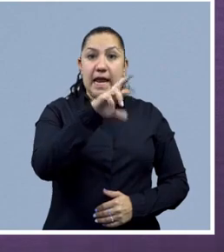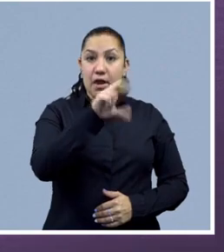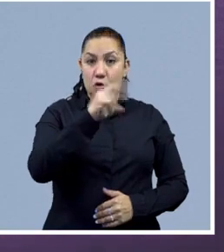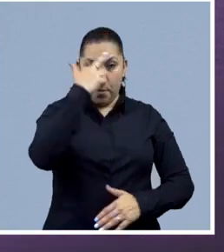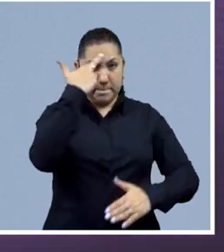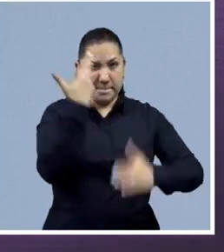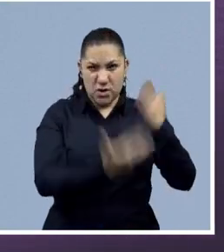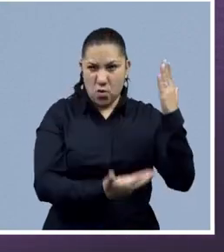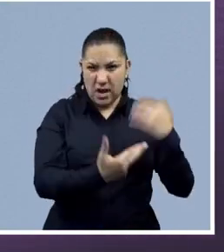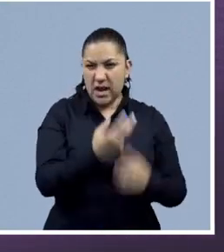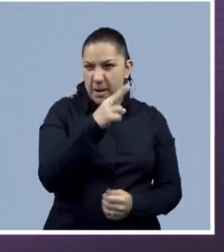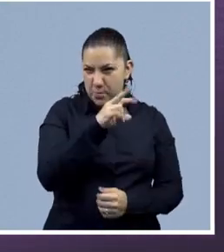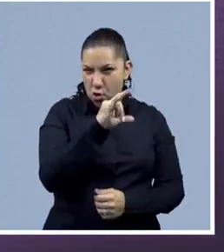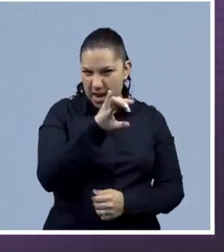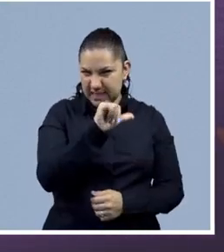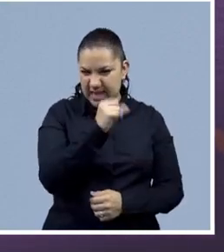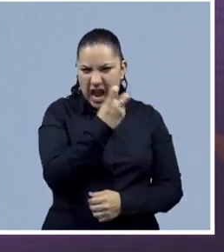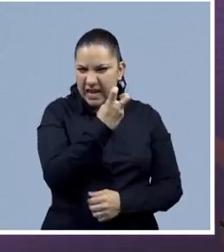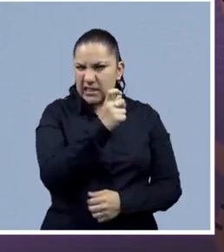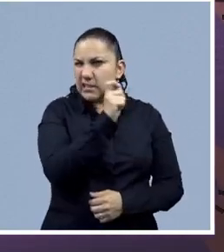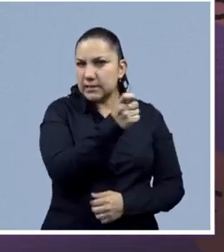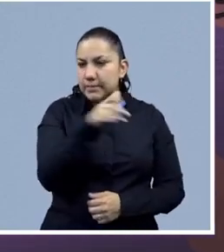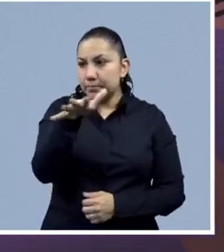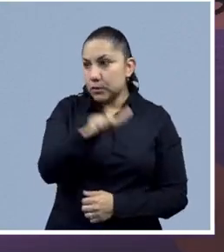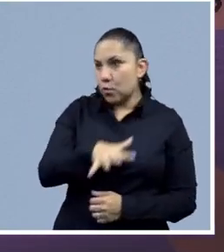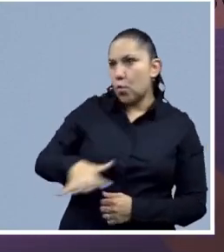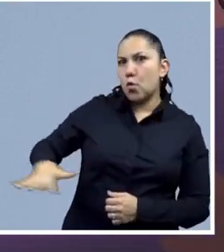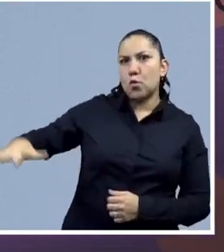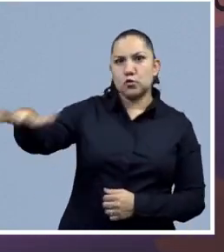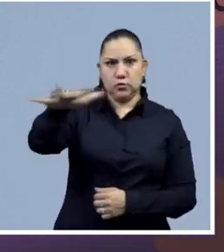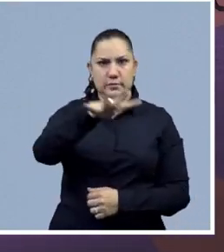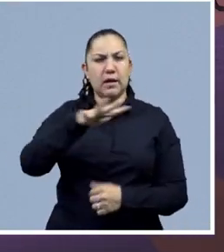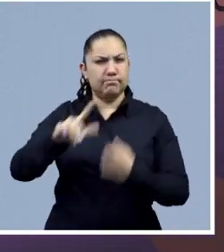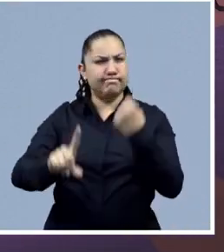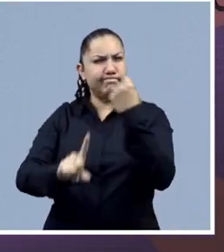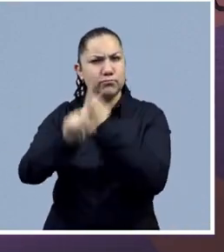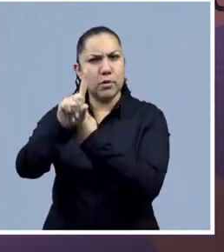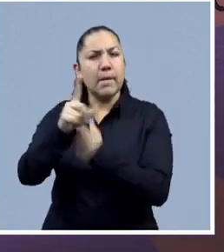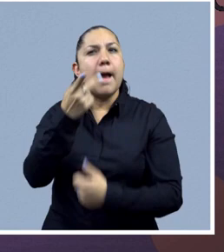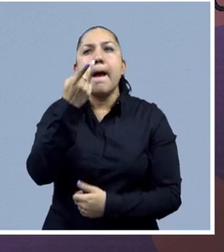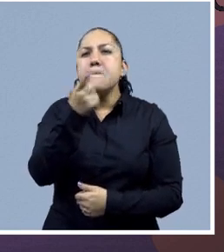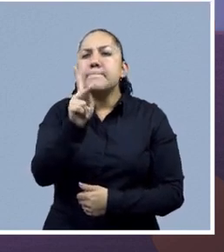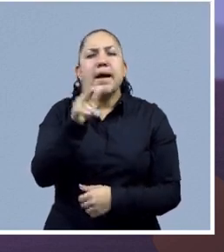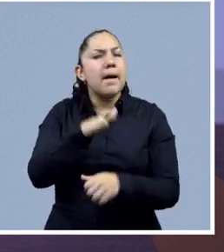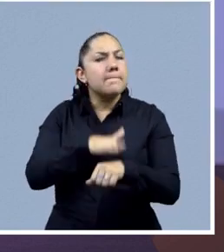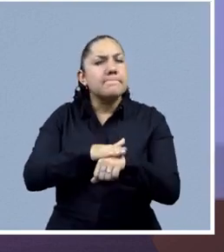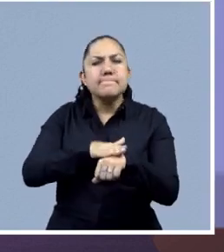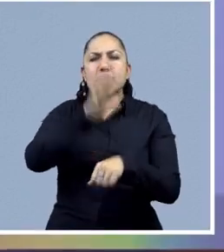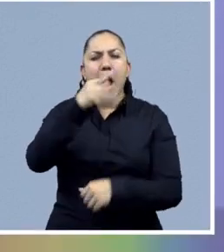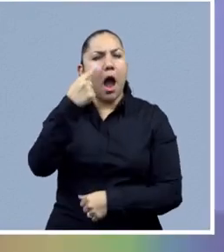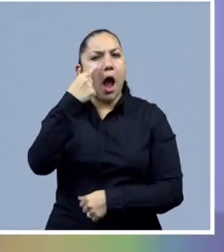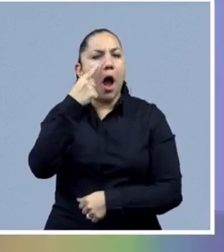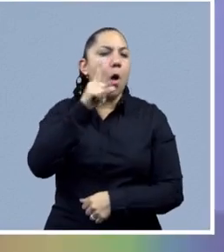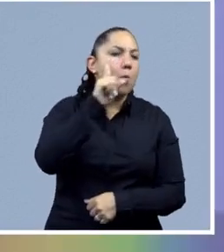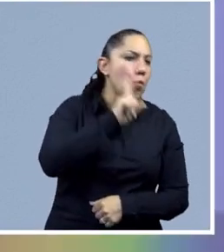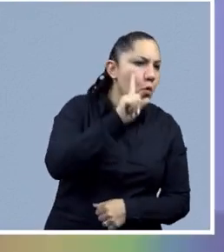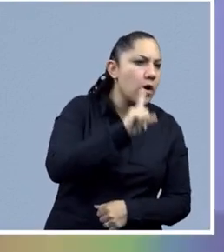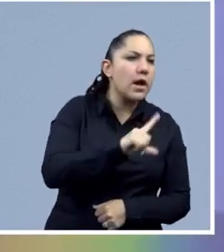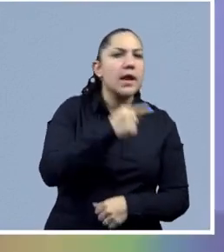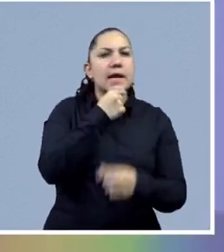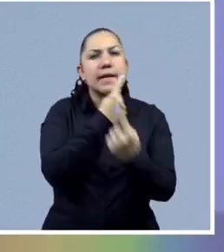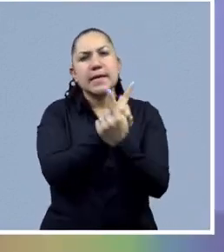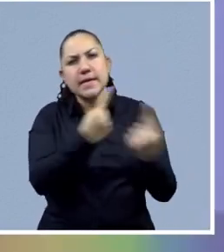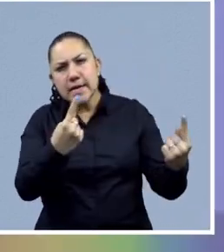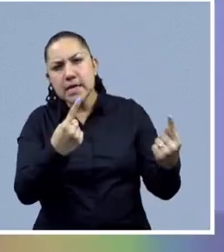La violencia de género es un problema social que afecta a todos. Sin embargo, se presenta con mayor frecuencia en las mujeres, niñas